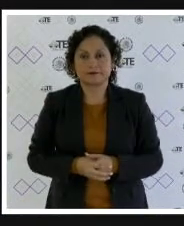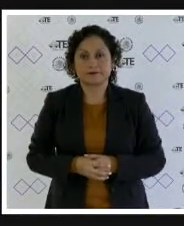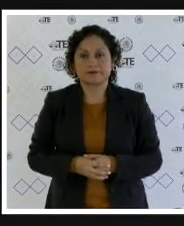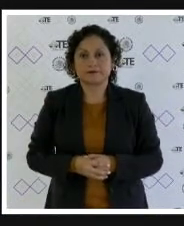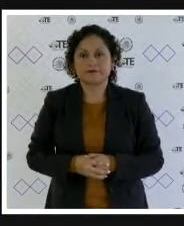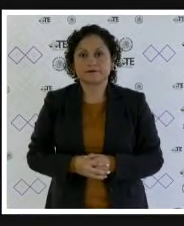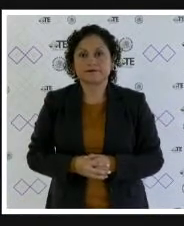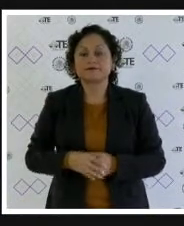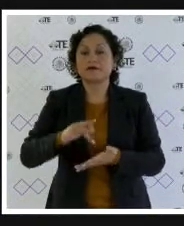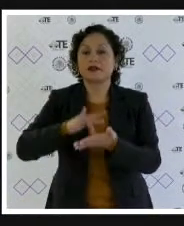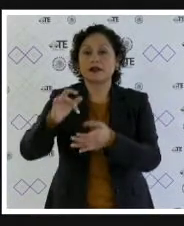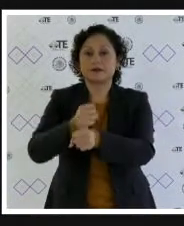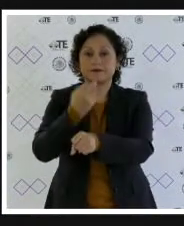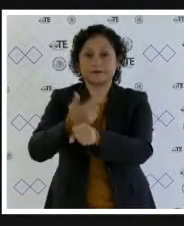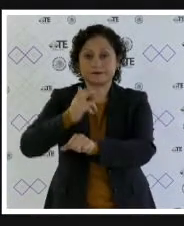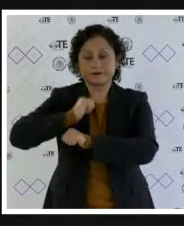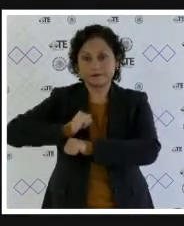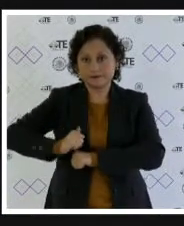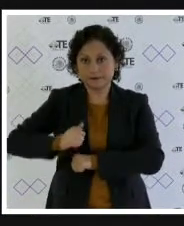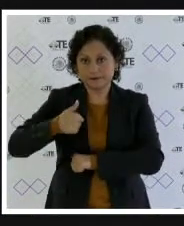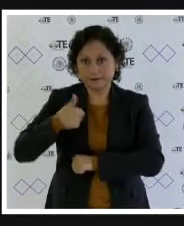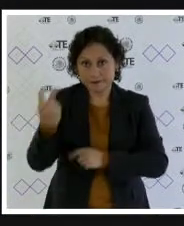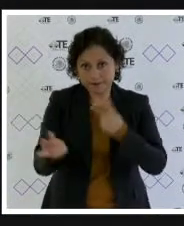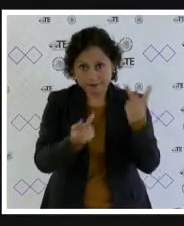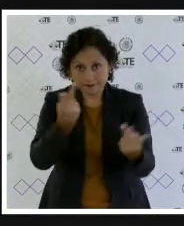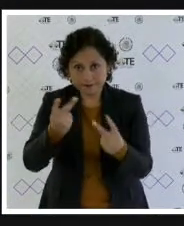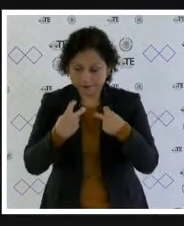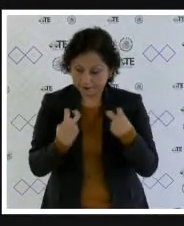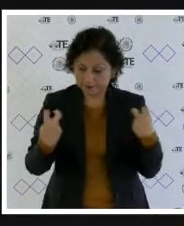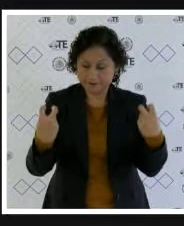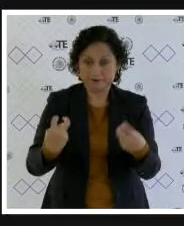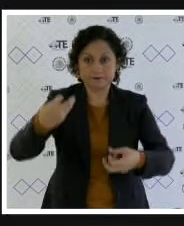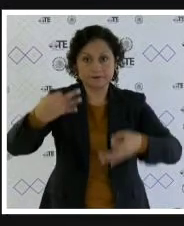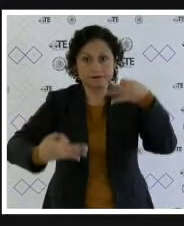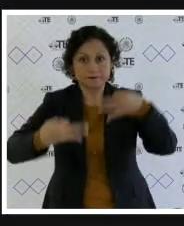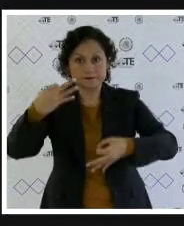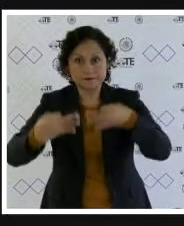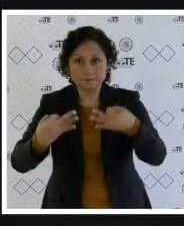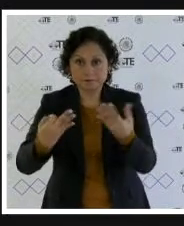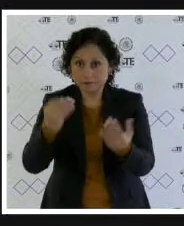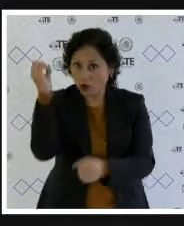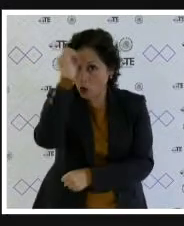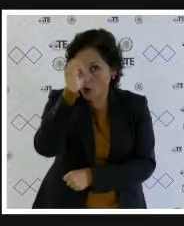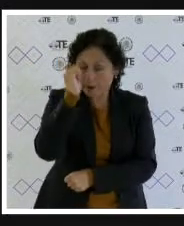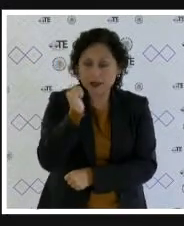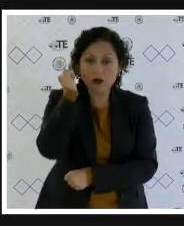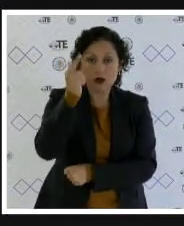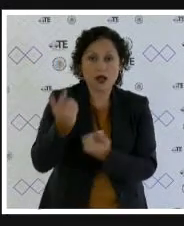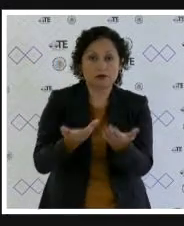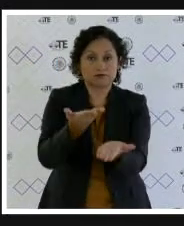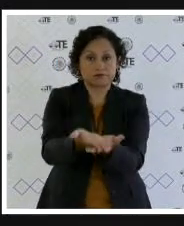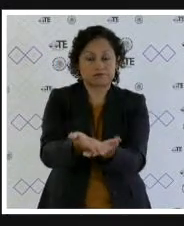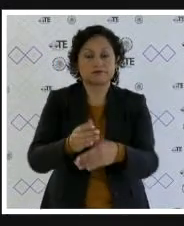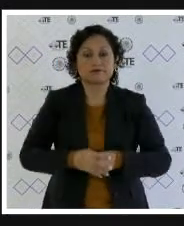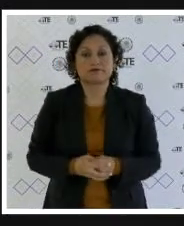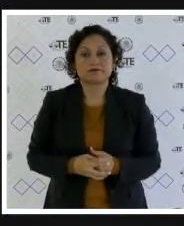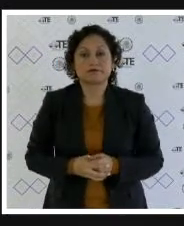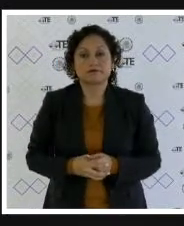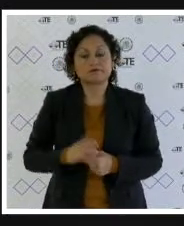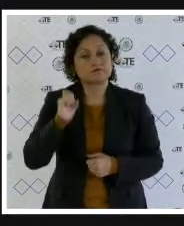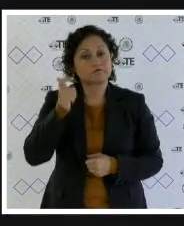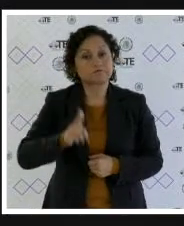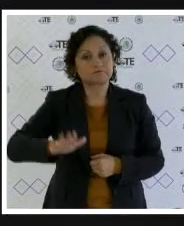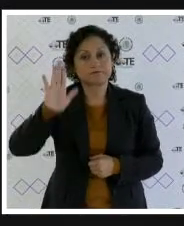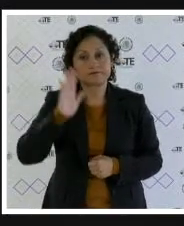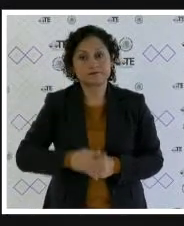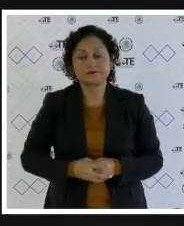Gracias, secretario general. Consulto a quienes integran el pleno si alguien desea intervenir respecto de los proyectos de cuenta. ¿Alguien que desea hacer uso de